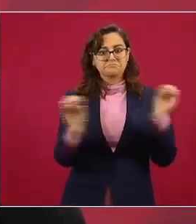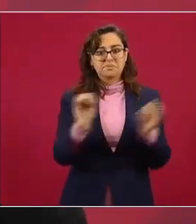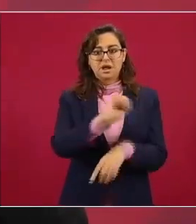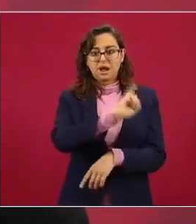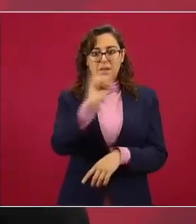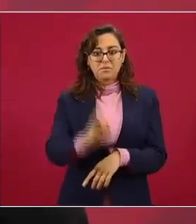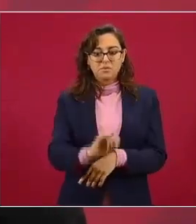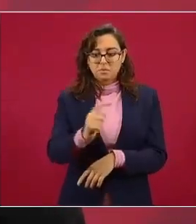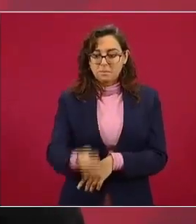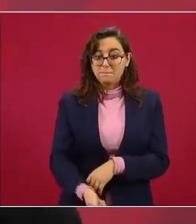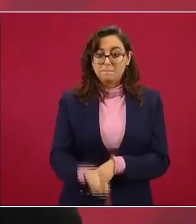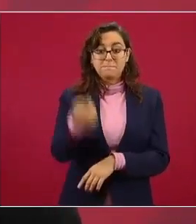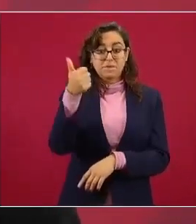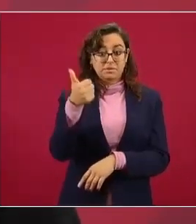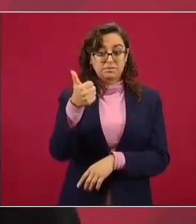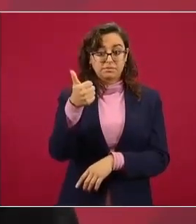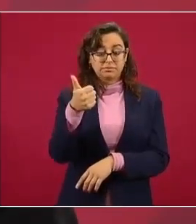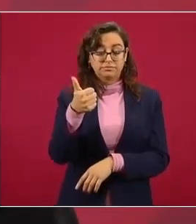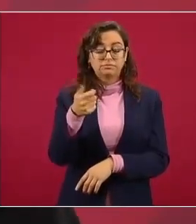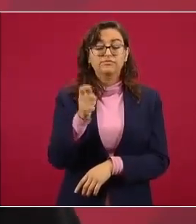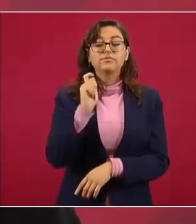está tomando una decisión